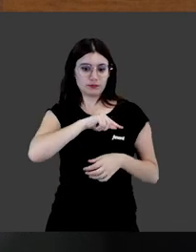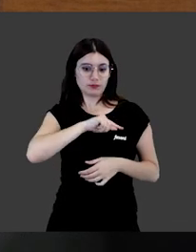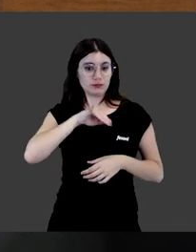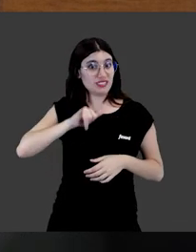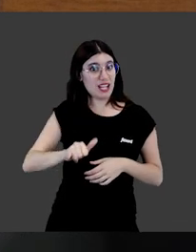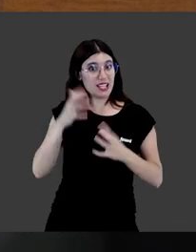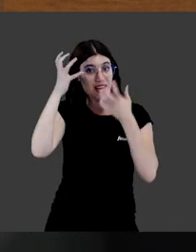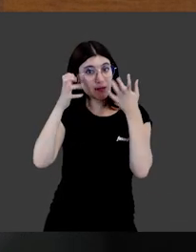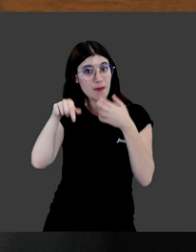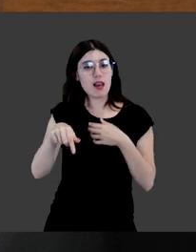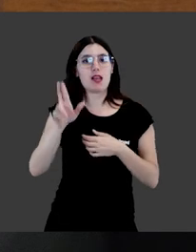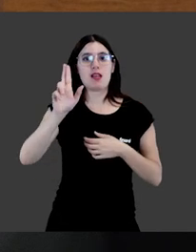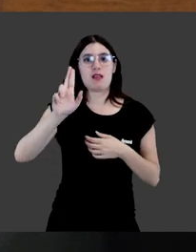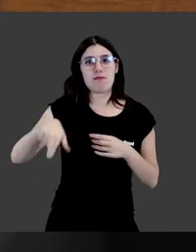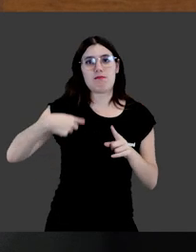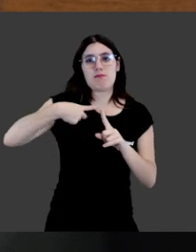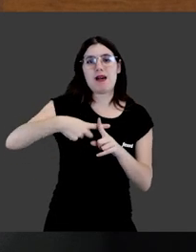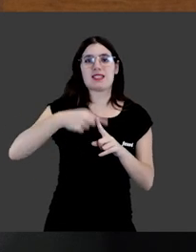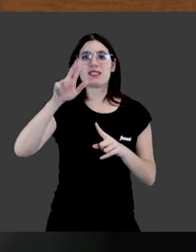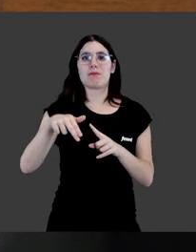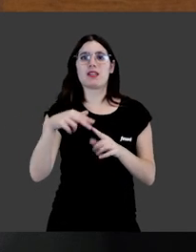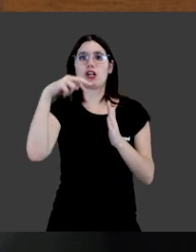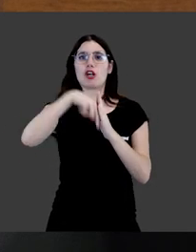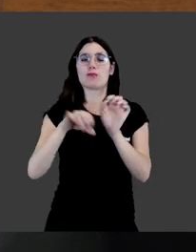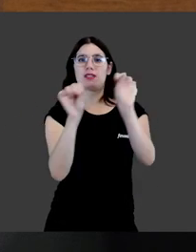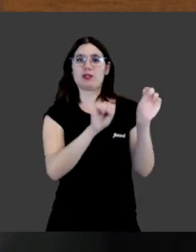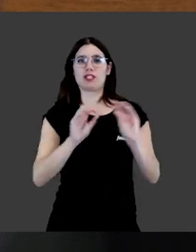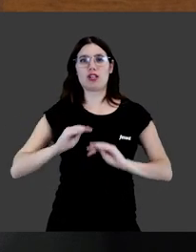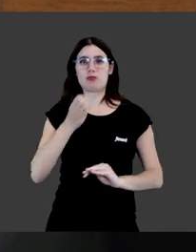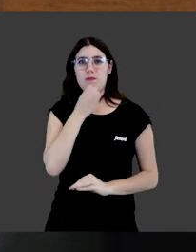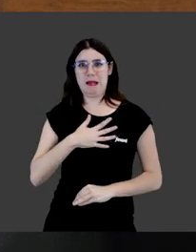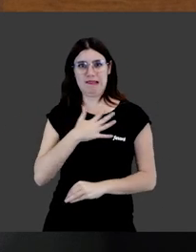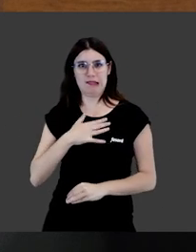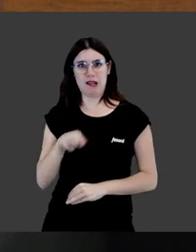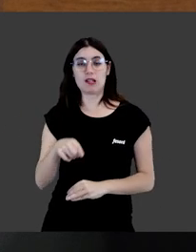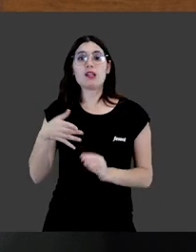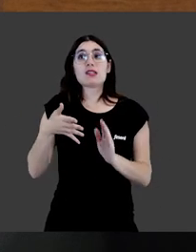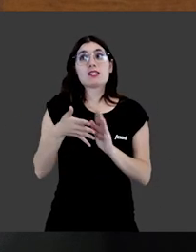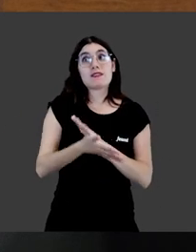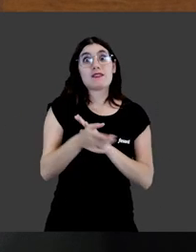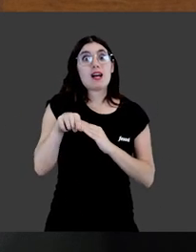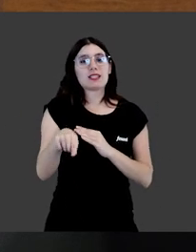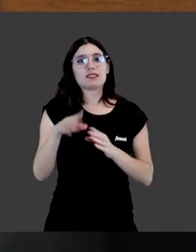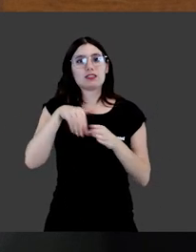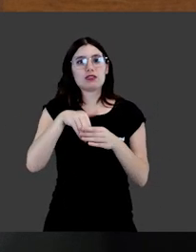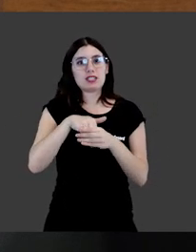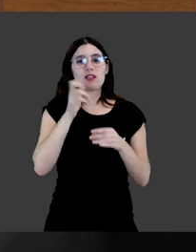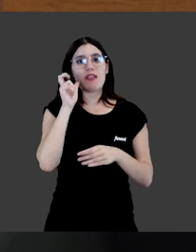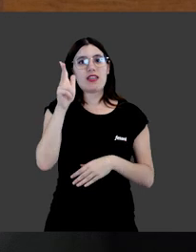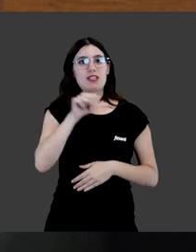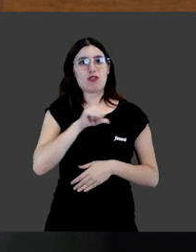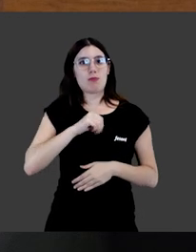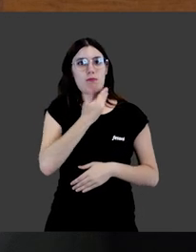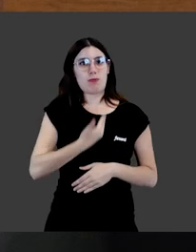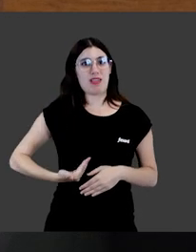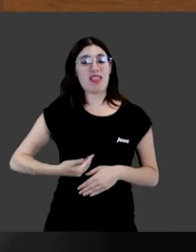dotado de sensibilidad del animal y también de esas normas protectoras de su bienestar. Es lo que va a modular ese contenido del derecho